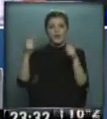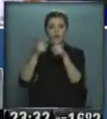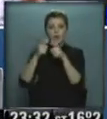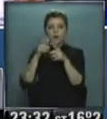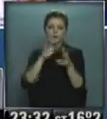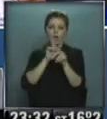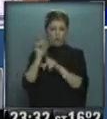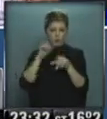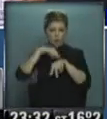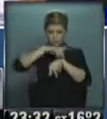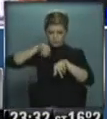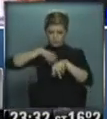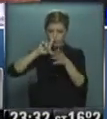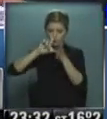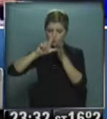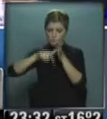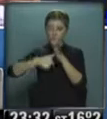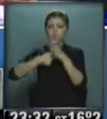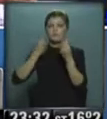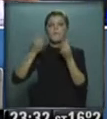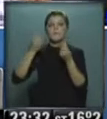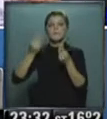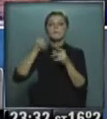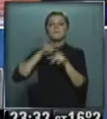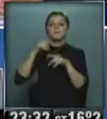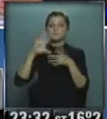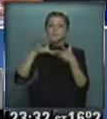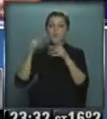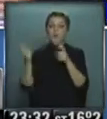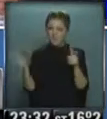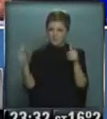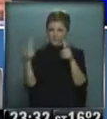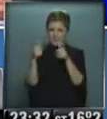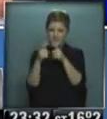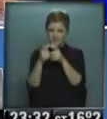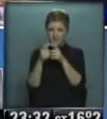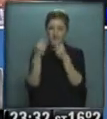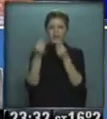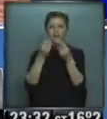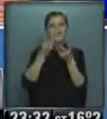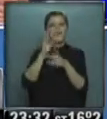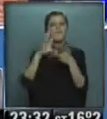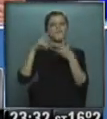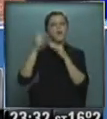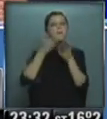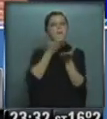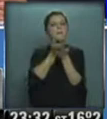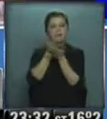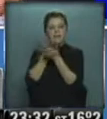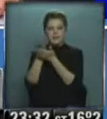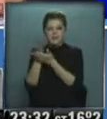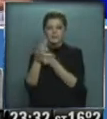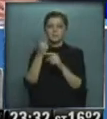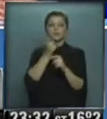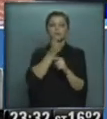par de horas, no mucho más que eso pero sirvió como un primer acercamiento y una primera manifestación de intenciones y aquí viene lo importante de